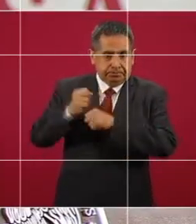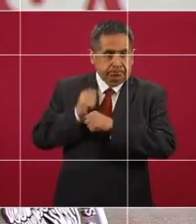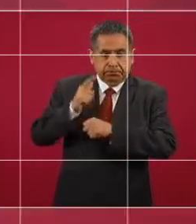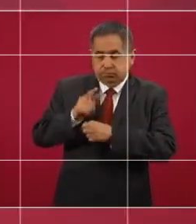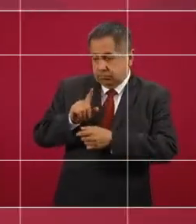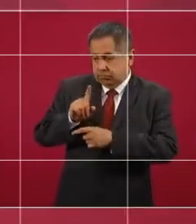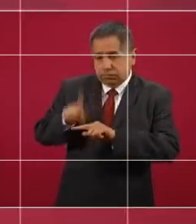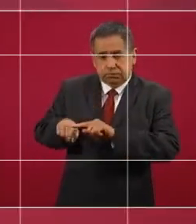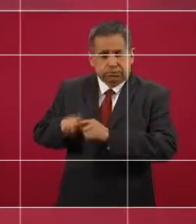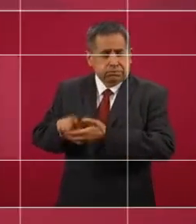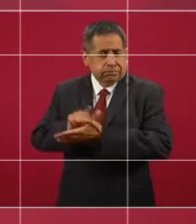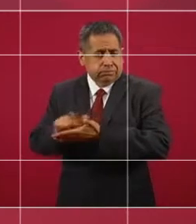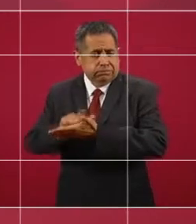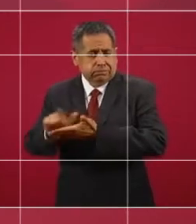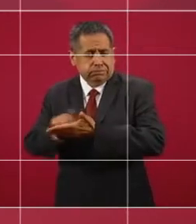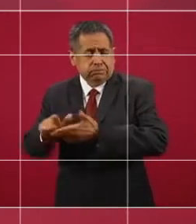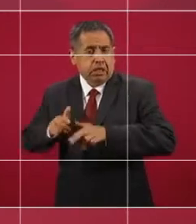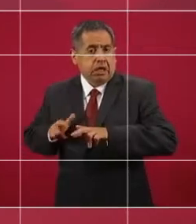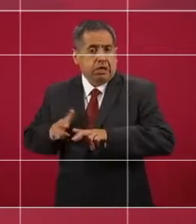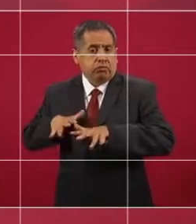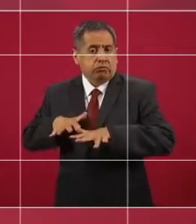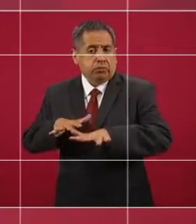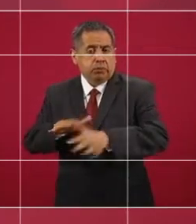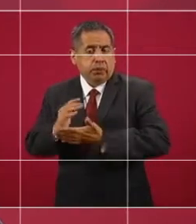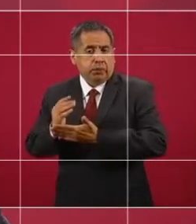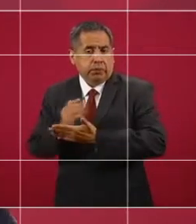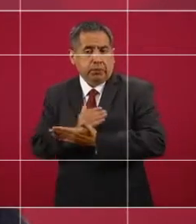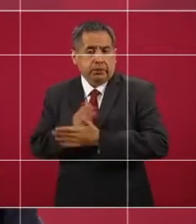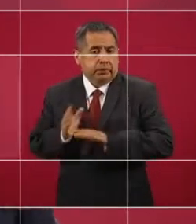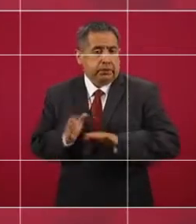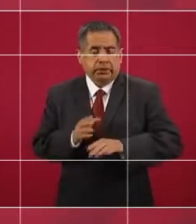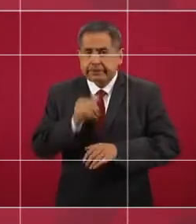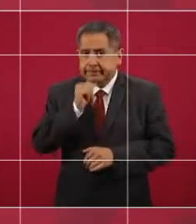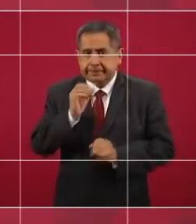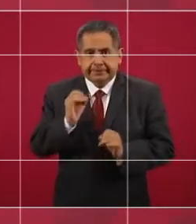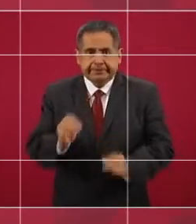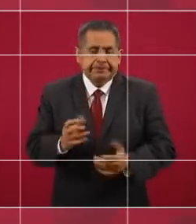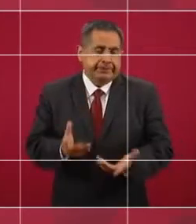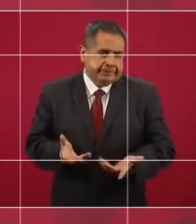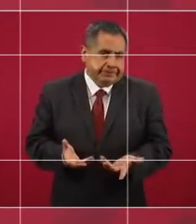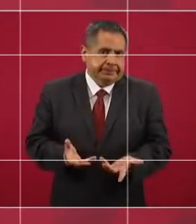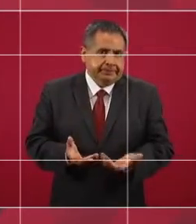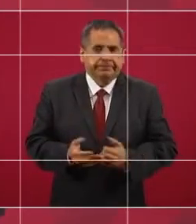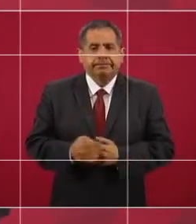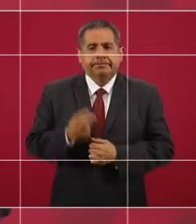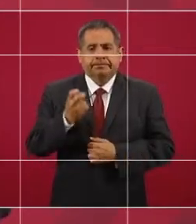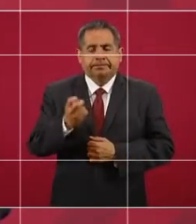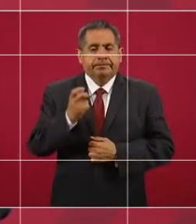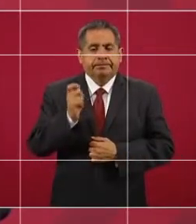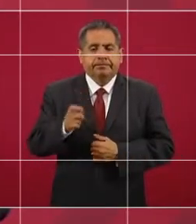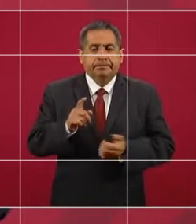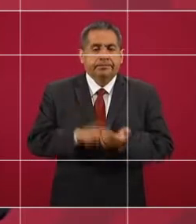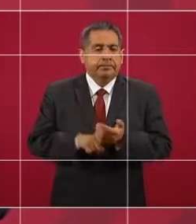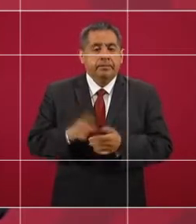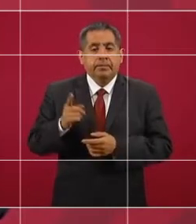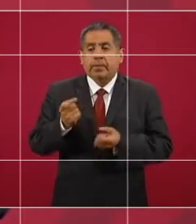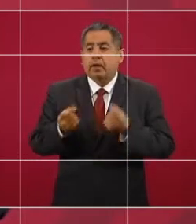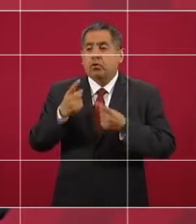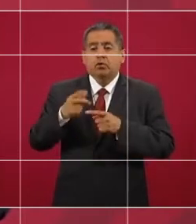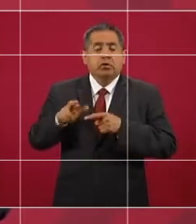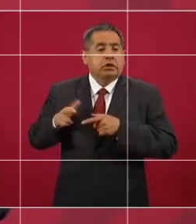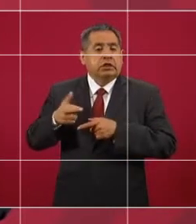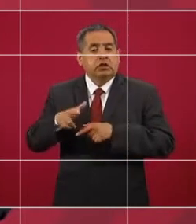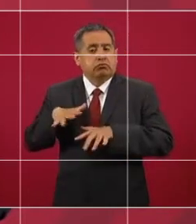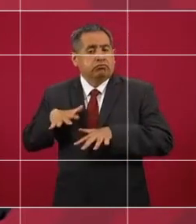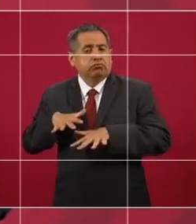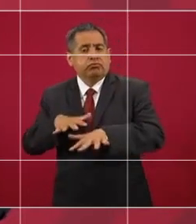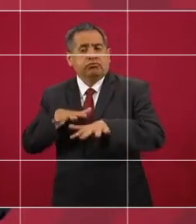desasolve de ríos. Entonces, hay cauces de ríos